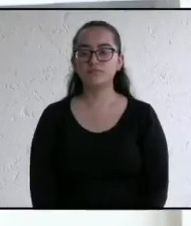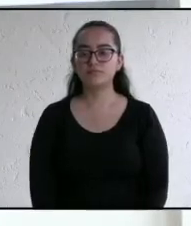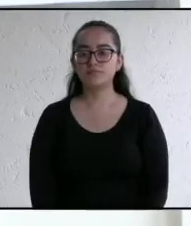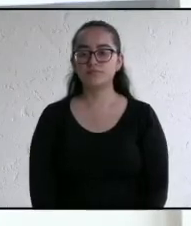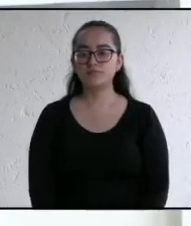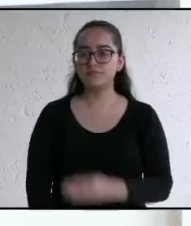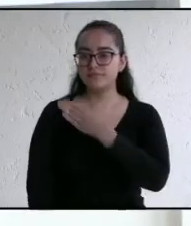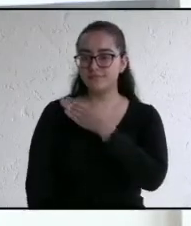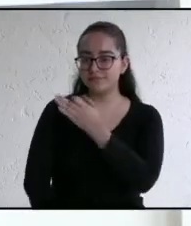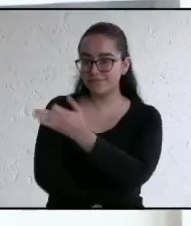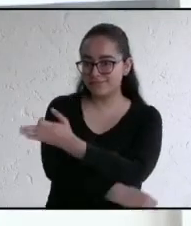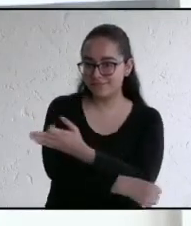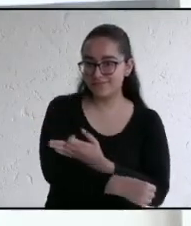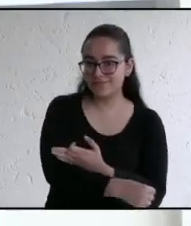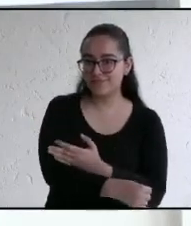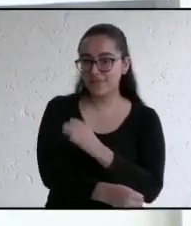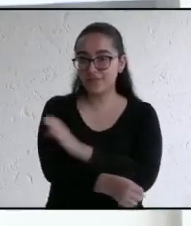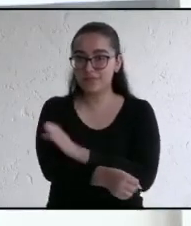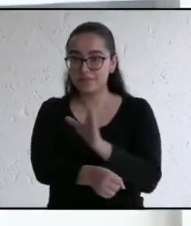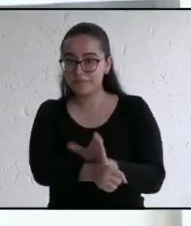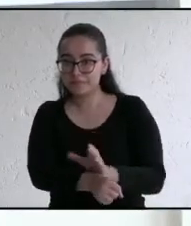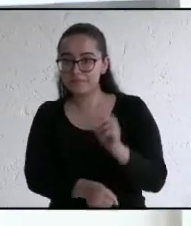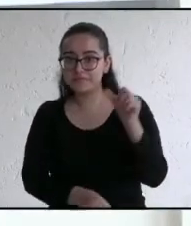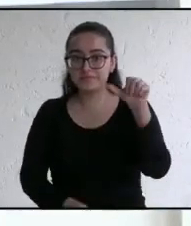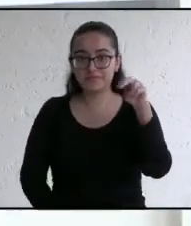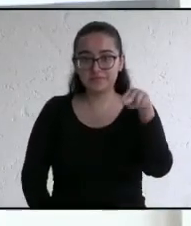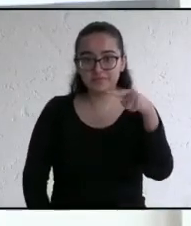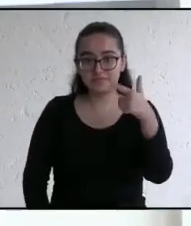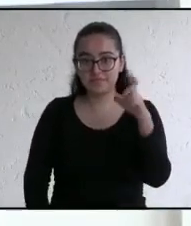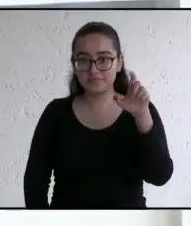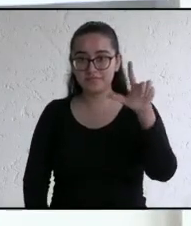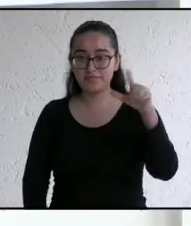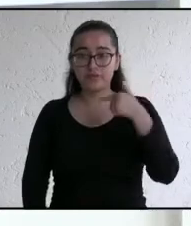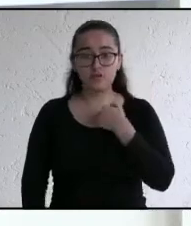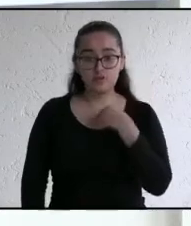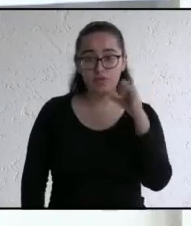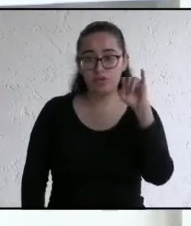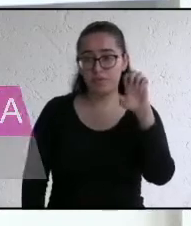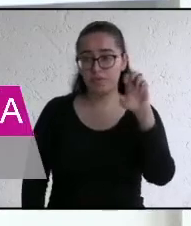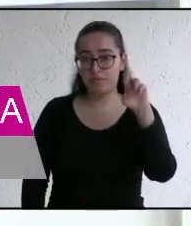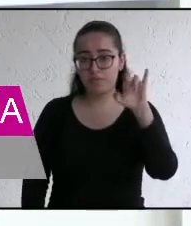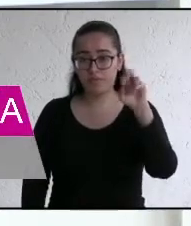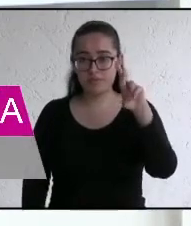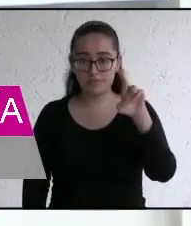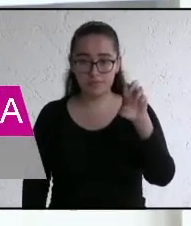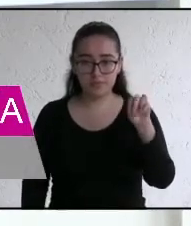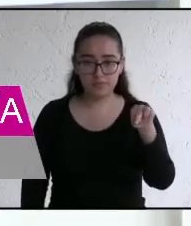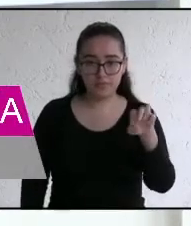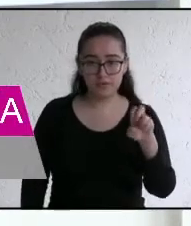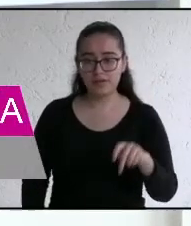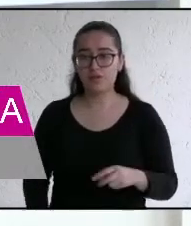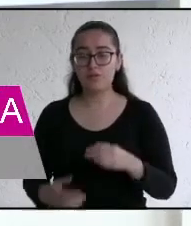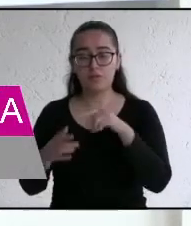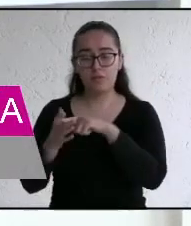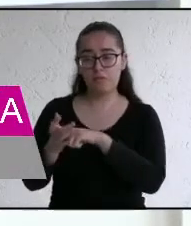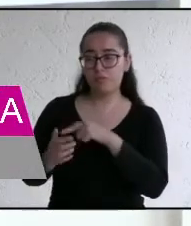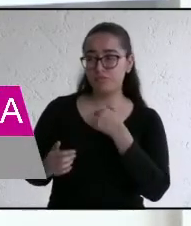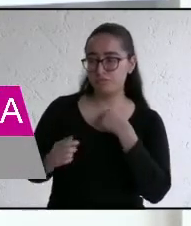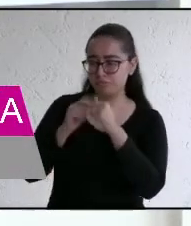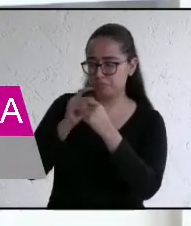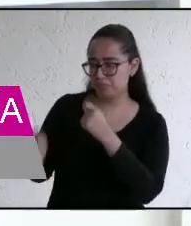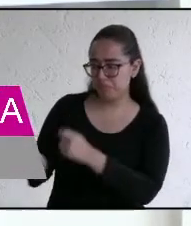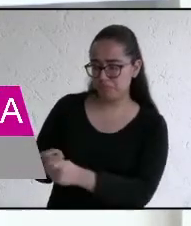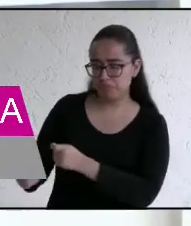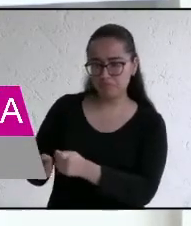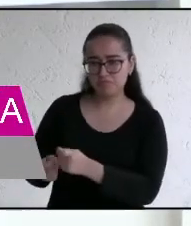Buenas tardes, mi compañero Ángel Hernández y una servidora, Eirinette Gómez, nos encargaremos de moderar